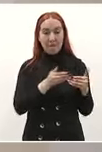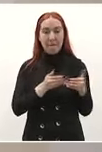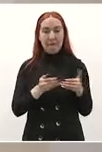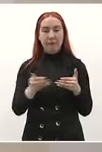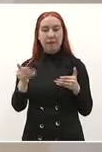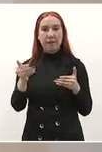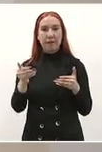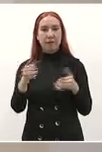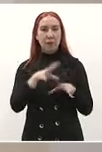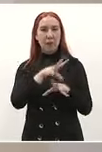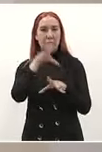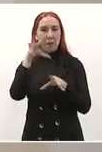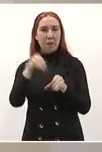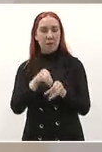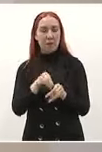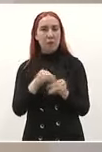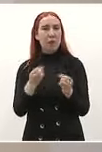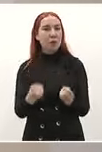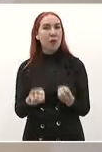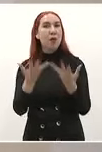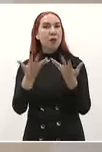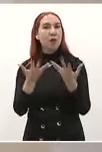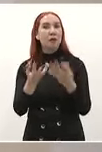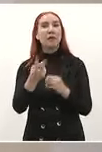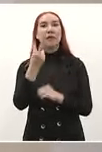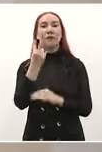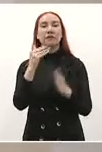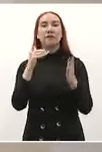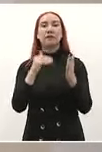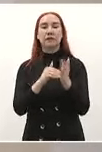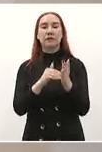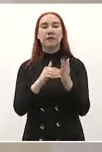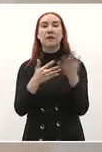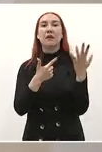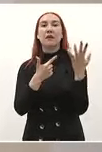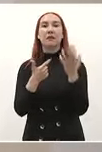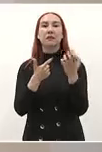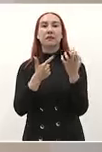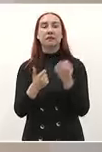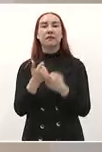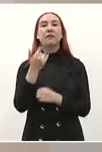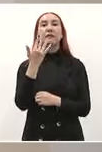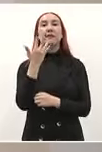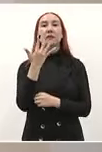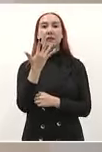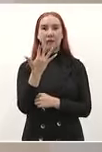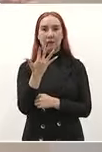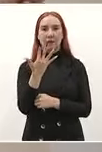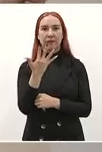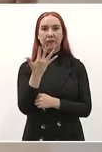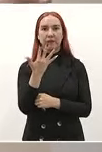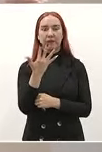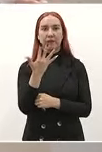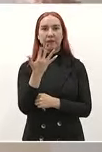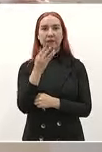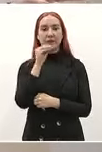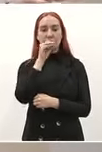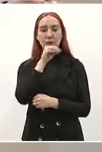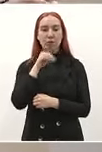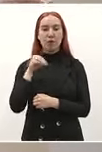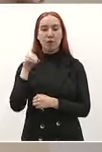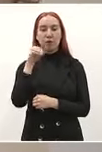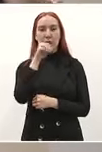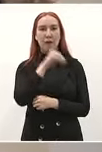terminadas dos mil setecientas cincuenta por los